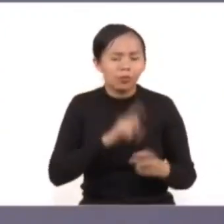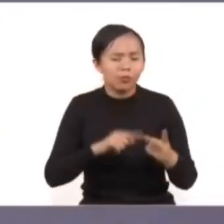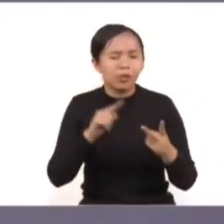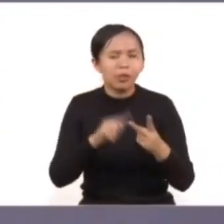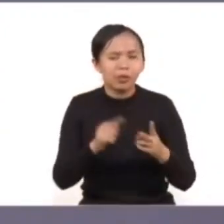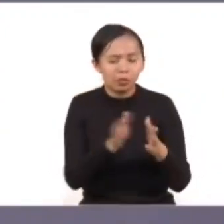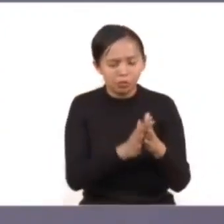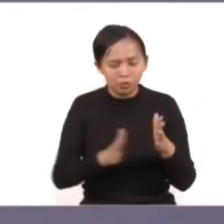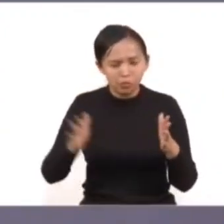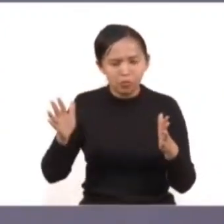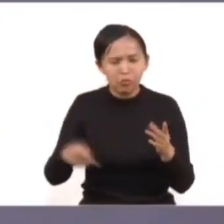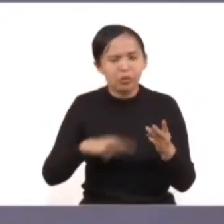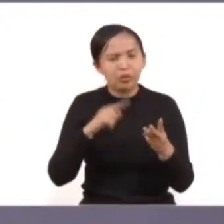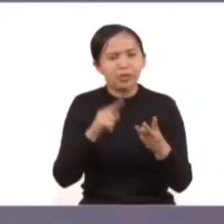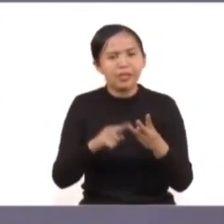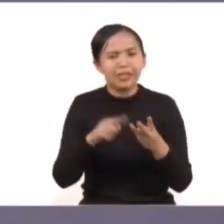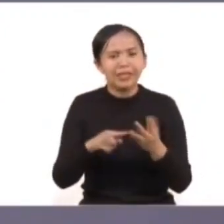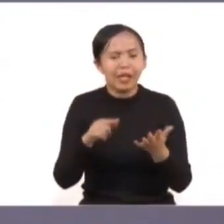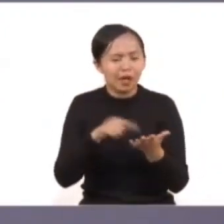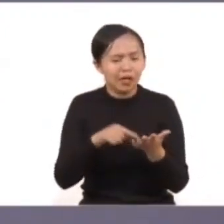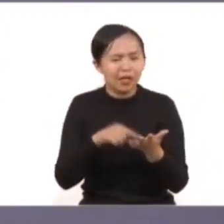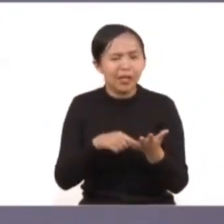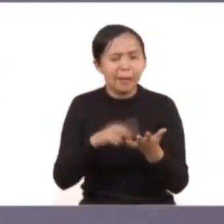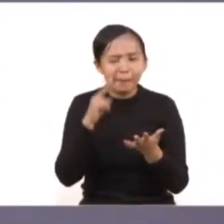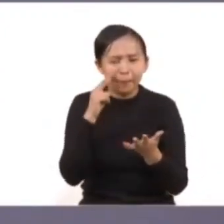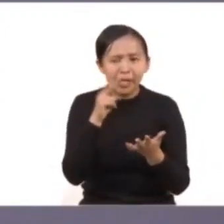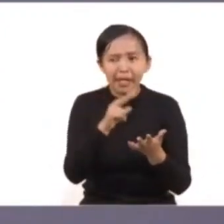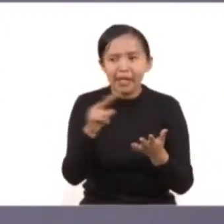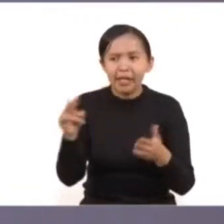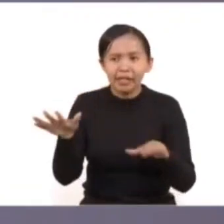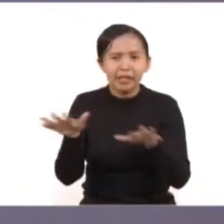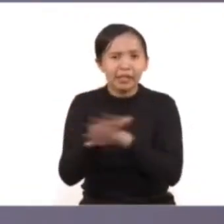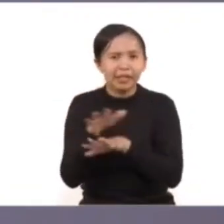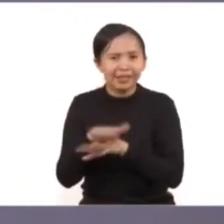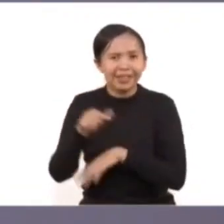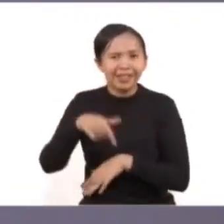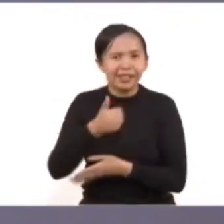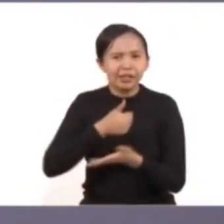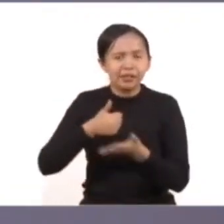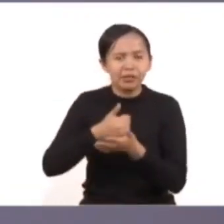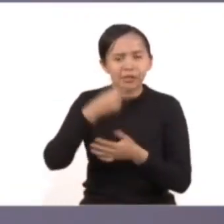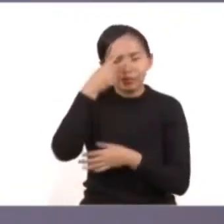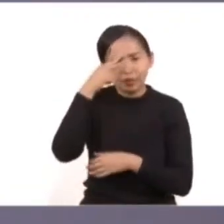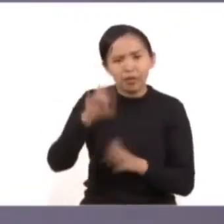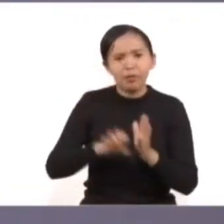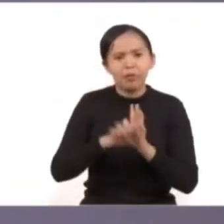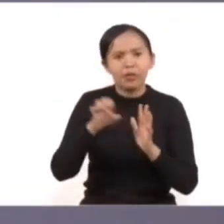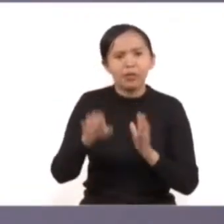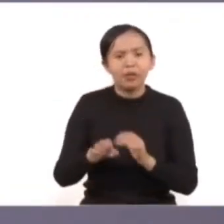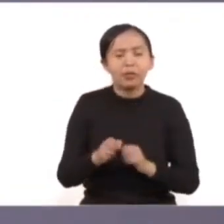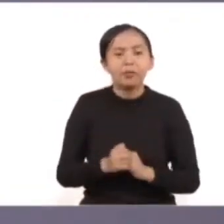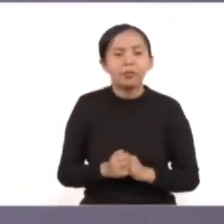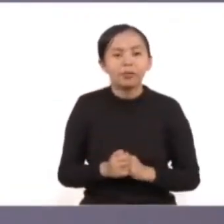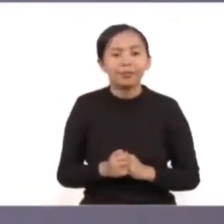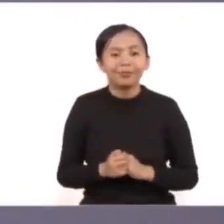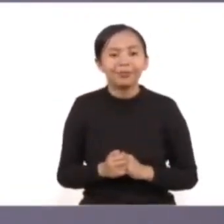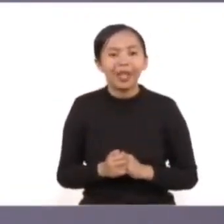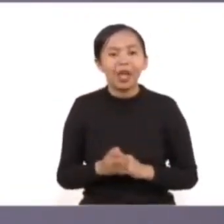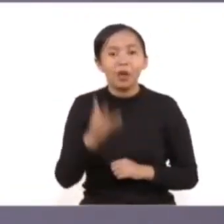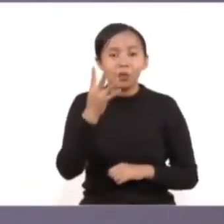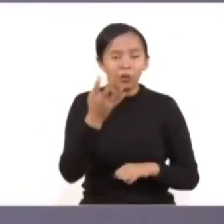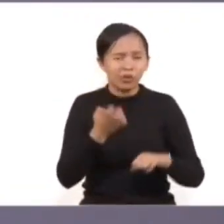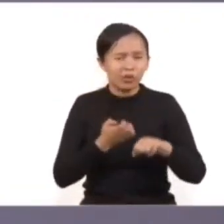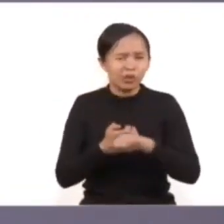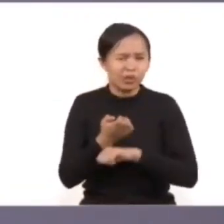de proceso, de datos agregados que identifican el cambio que está ocurriendo en la Ciudad de México. Les comento que de los cuatro estados,